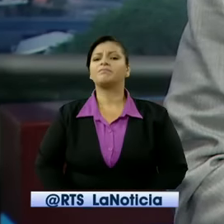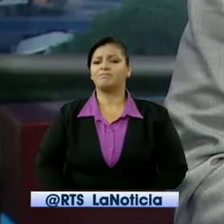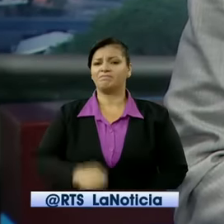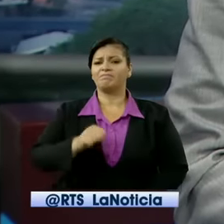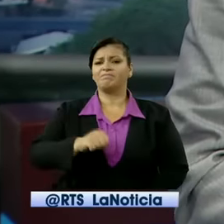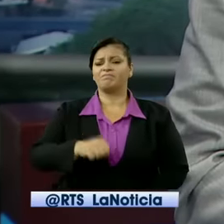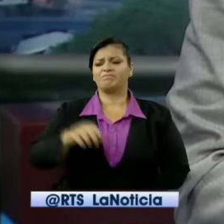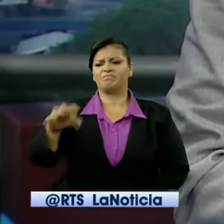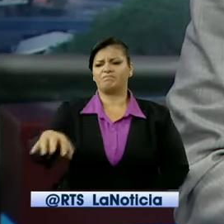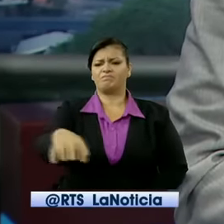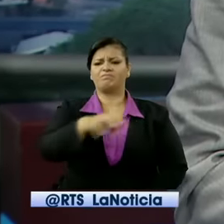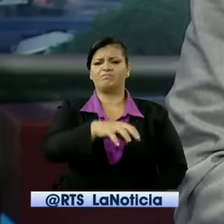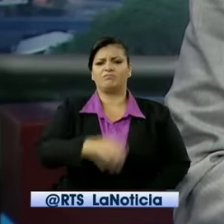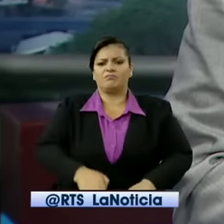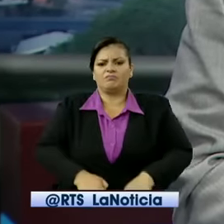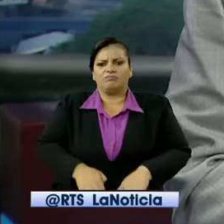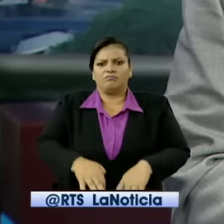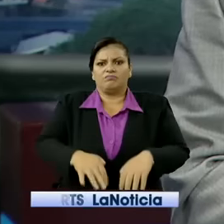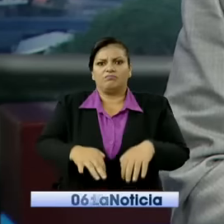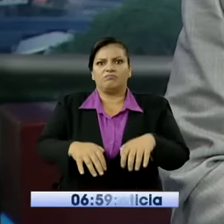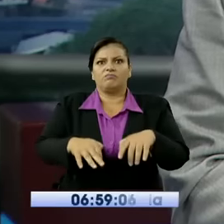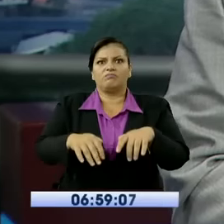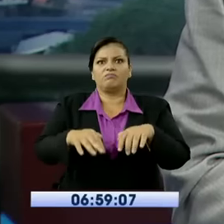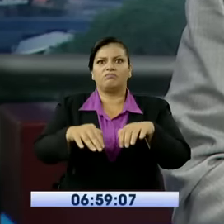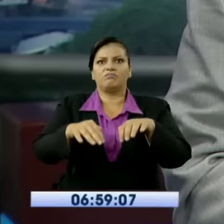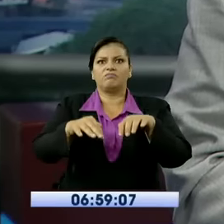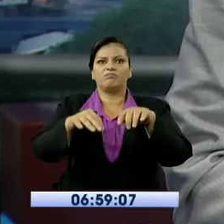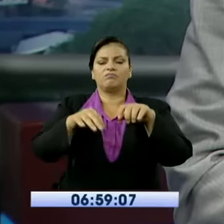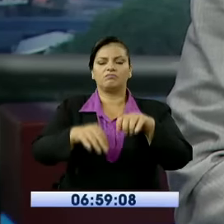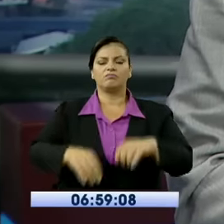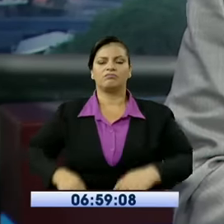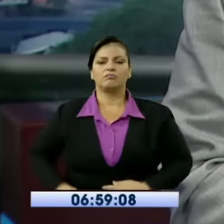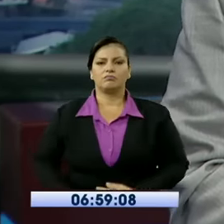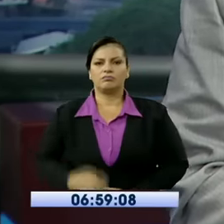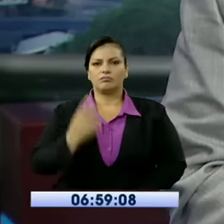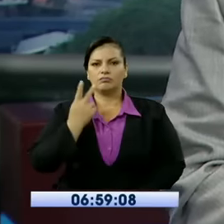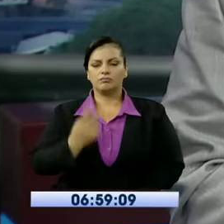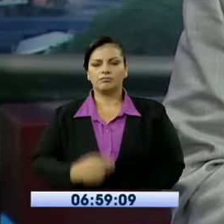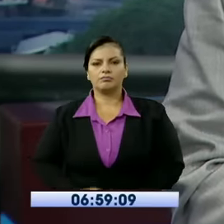inundados. Bueno, llovía que parecía que se iba a caer el cielo en realidad. Veamos.